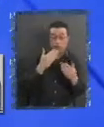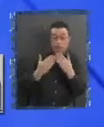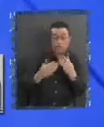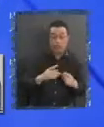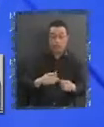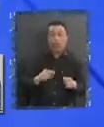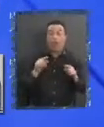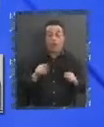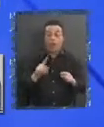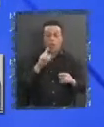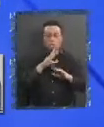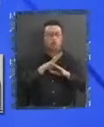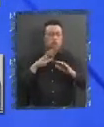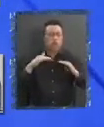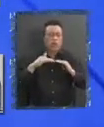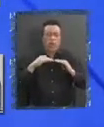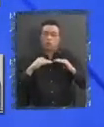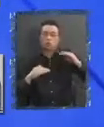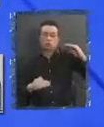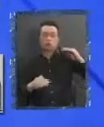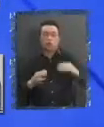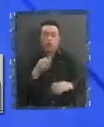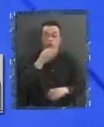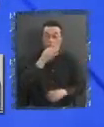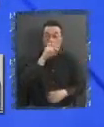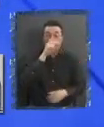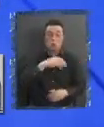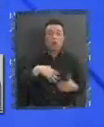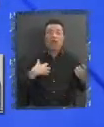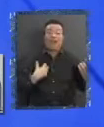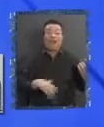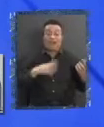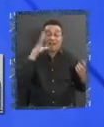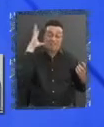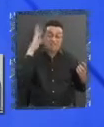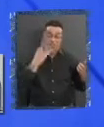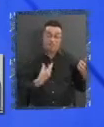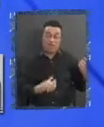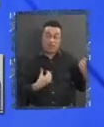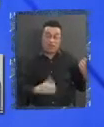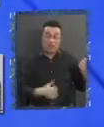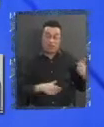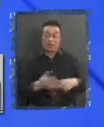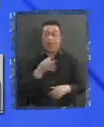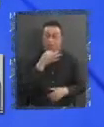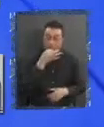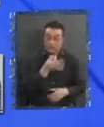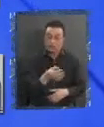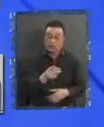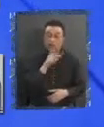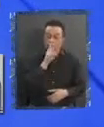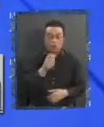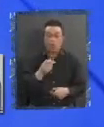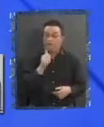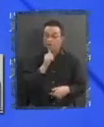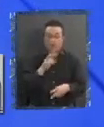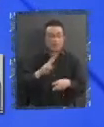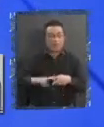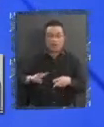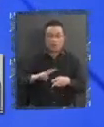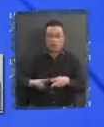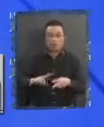aquí hay una injusticia, como dice Violeta Parc, una injusticia de siglo que todavía no se ha resuelto. sea,